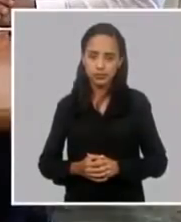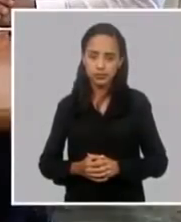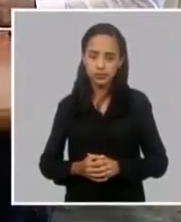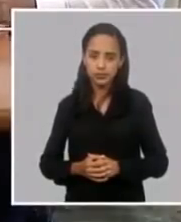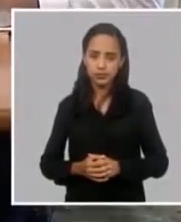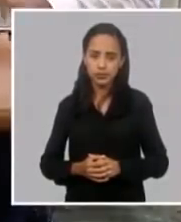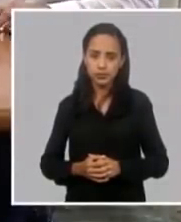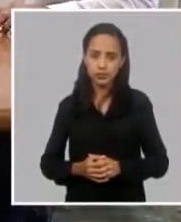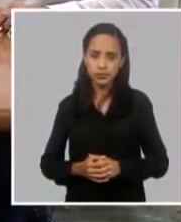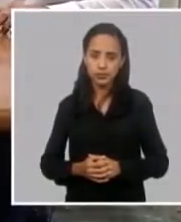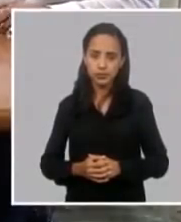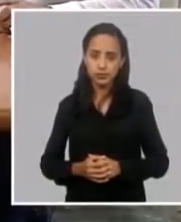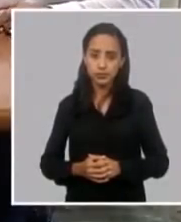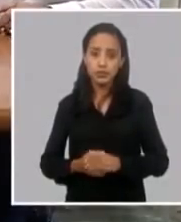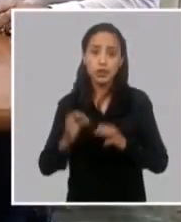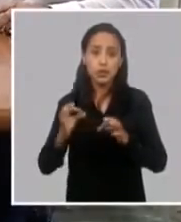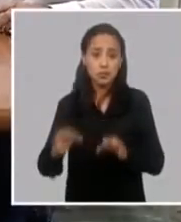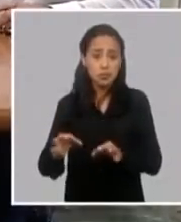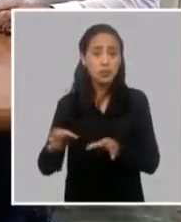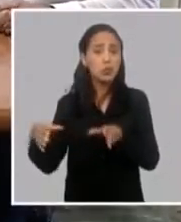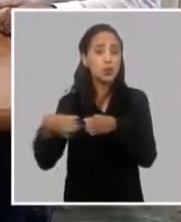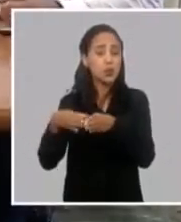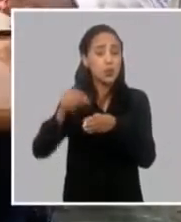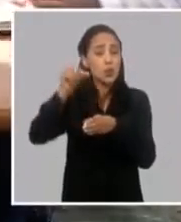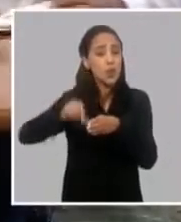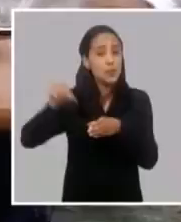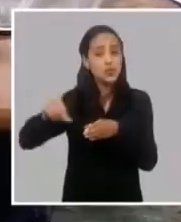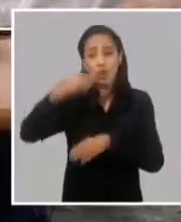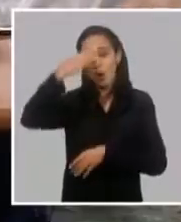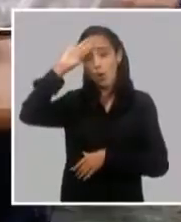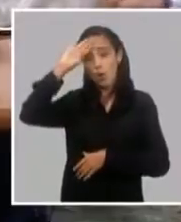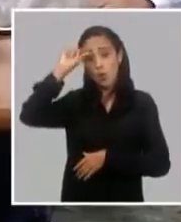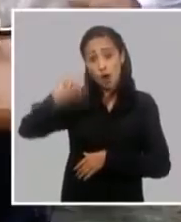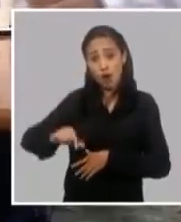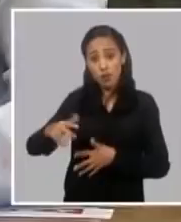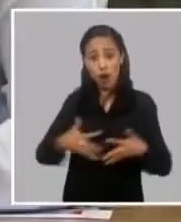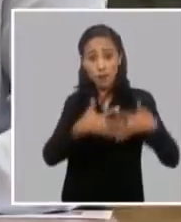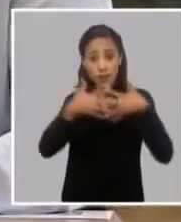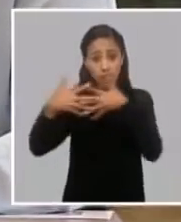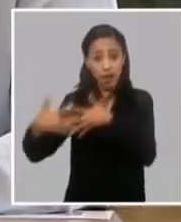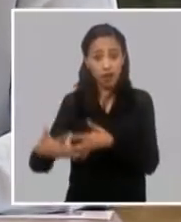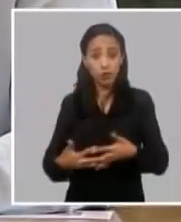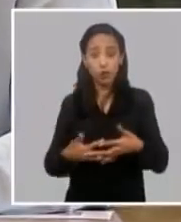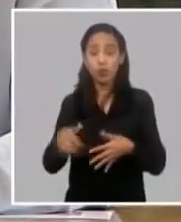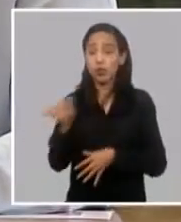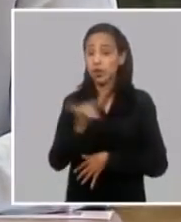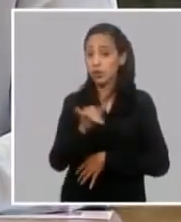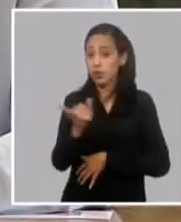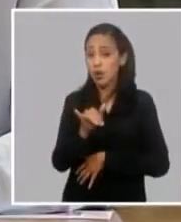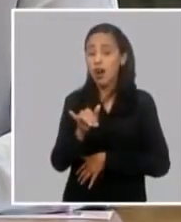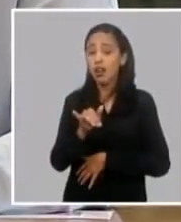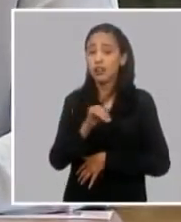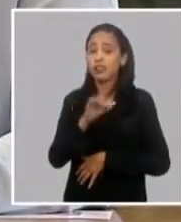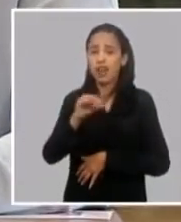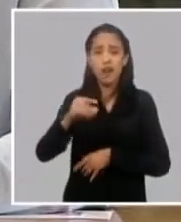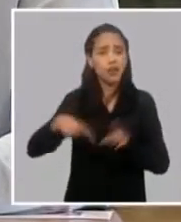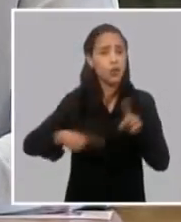mafia cubano-americana. O sea, alrededor de eso han estado precisamente